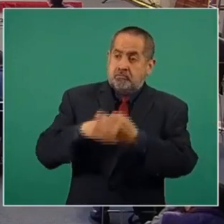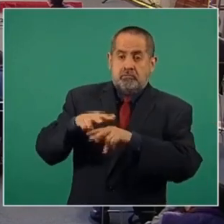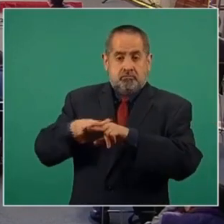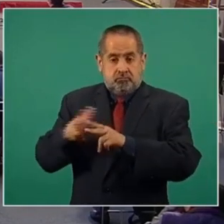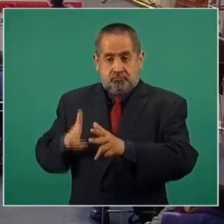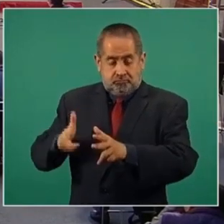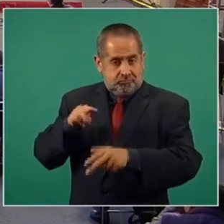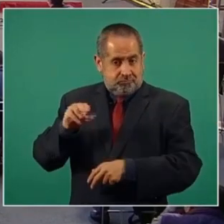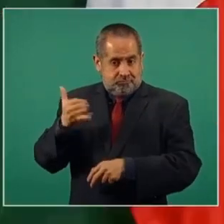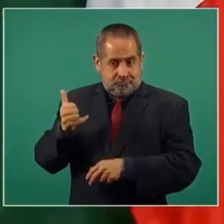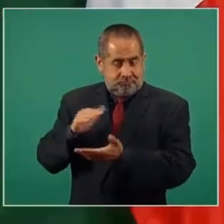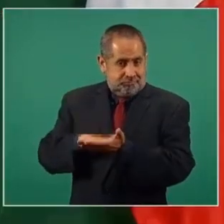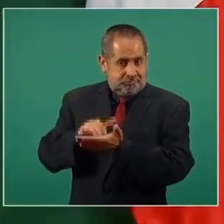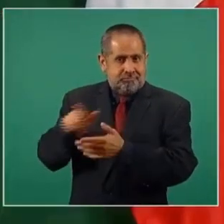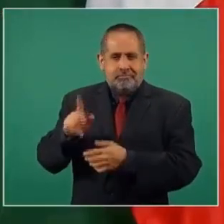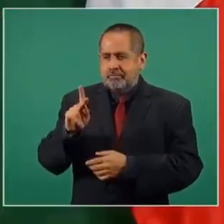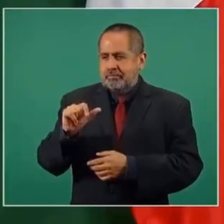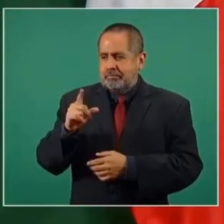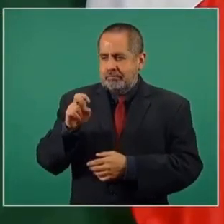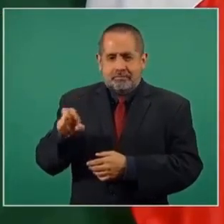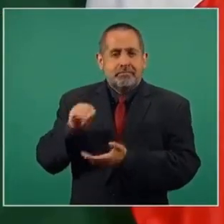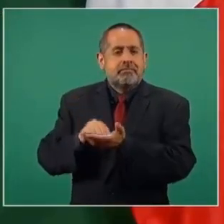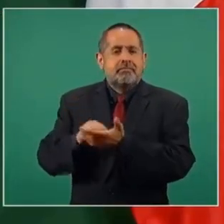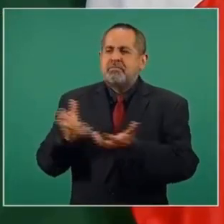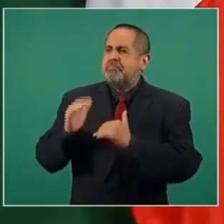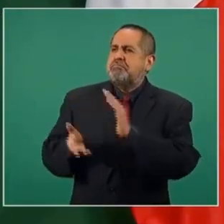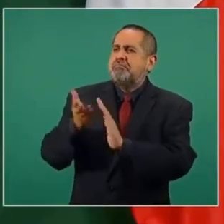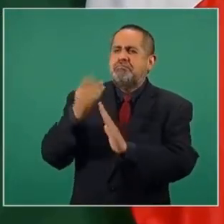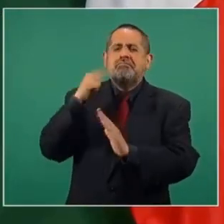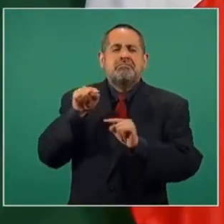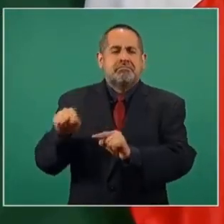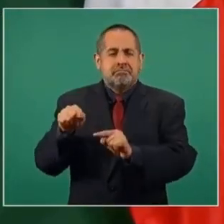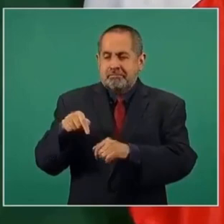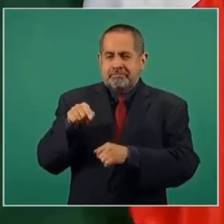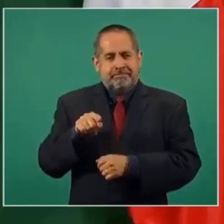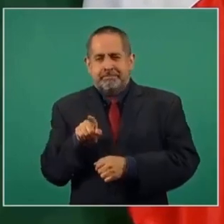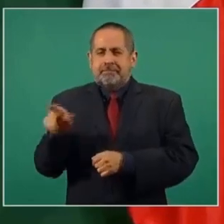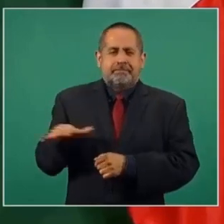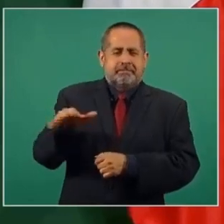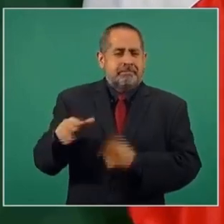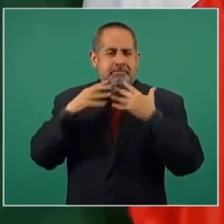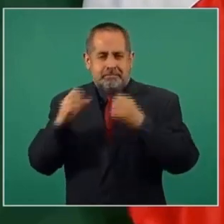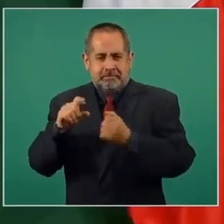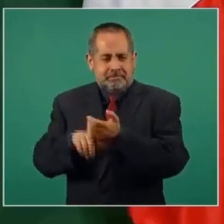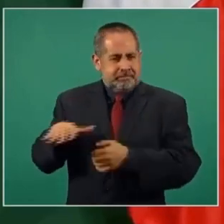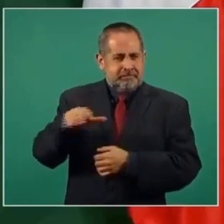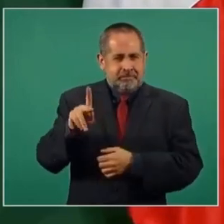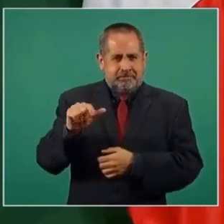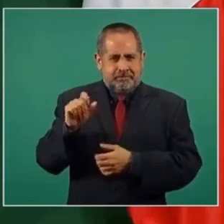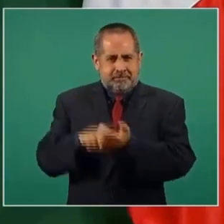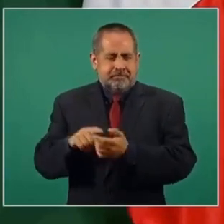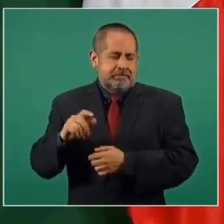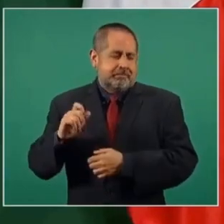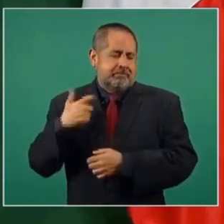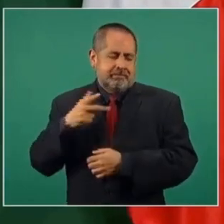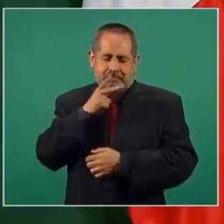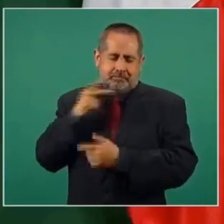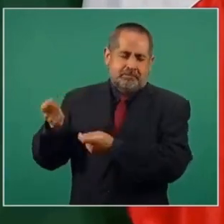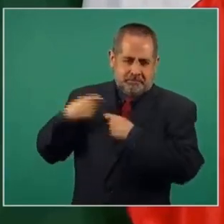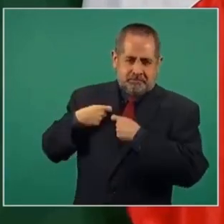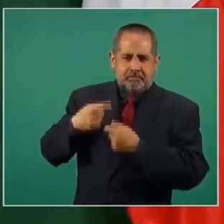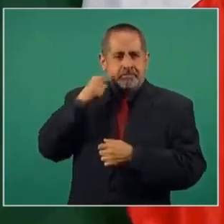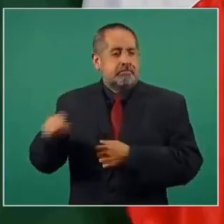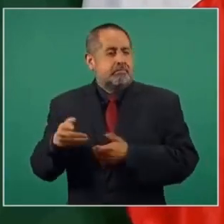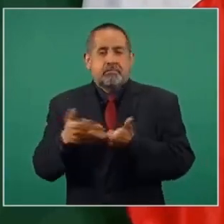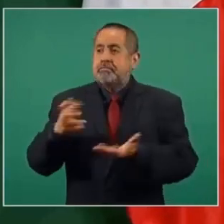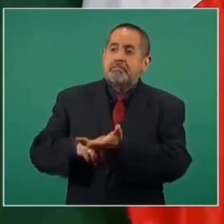del Tren Maya en Palenque se hacían para que en la quinta de Palenque, que me dieron mis padres, pues